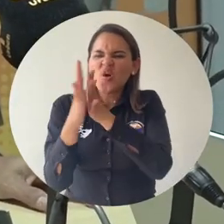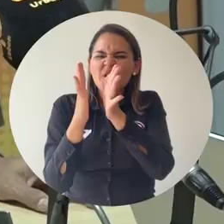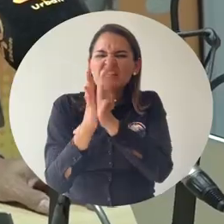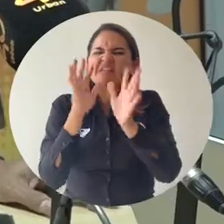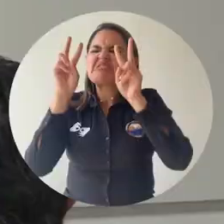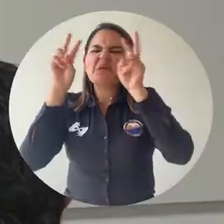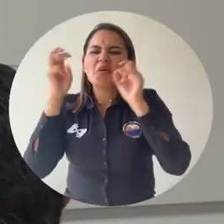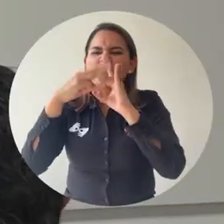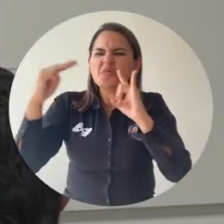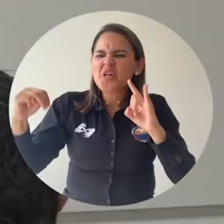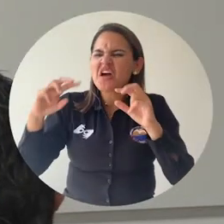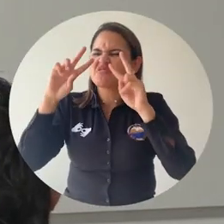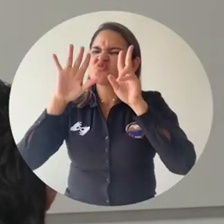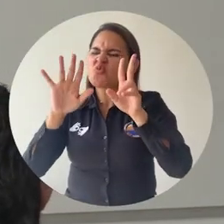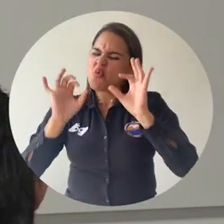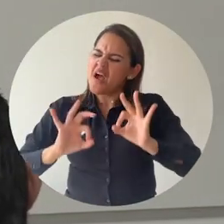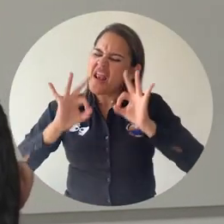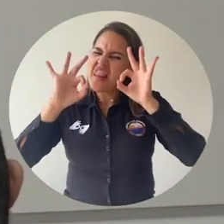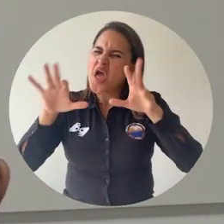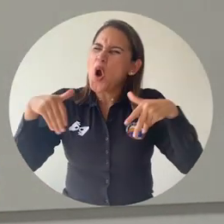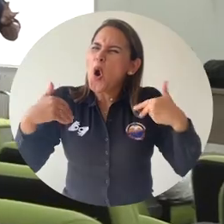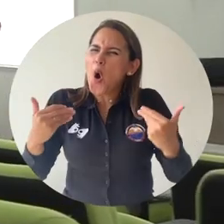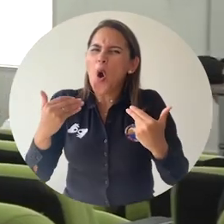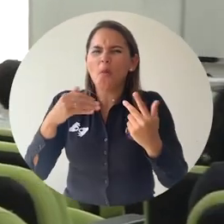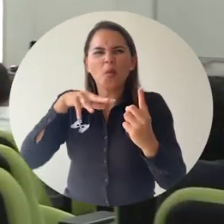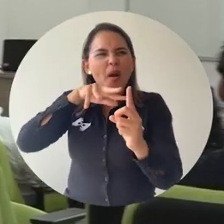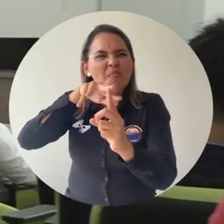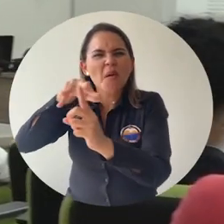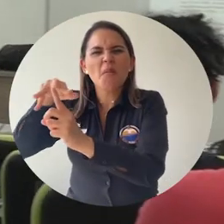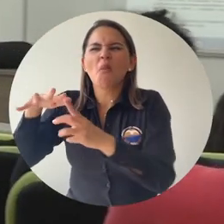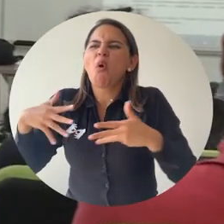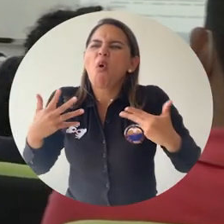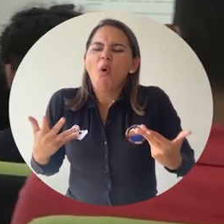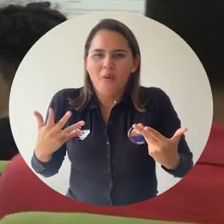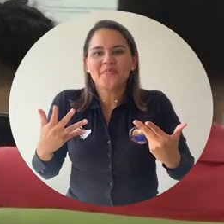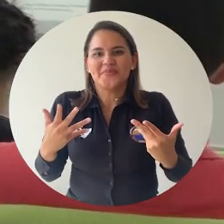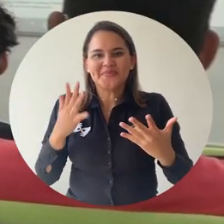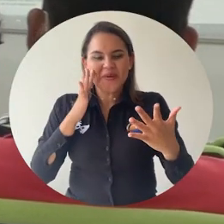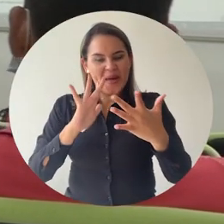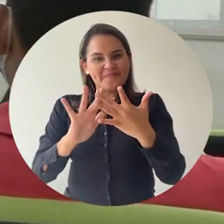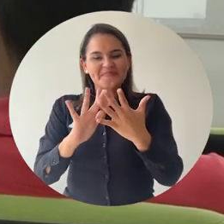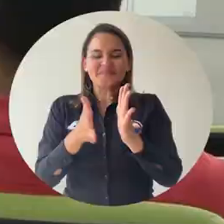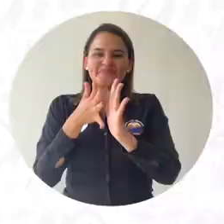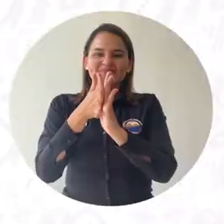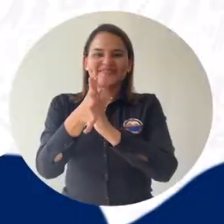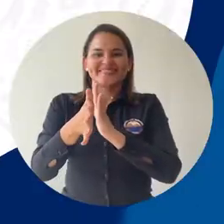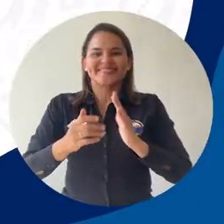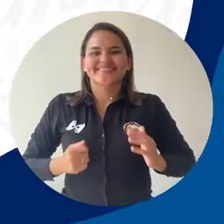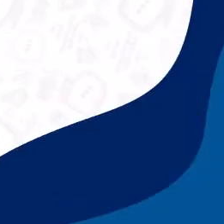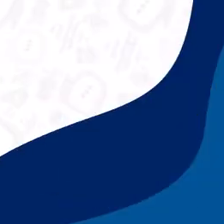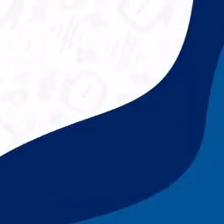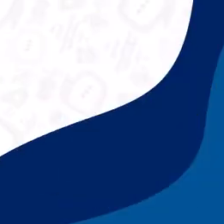iniciativas que lidera en la Alma Mater en términos de calidad, cobertura y acceso en la educación superior.